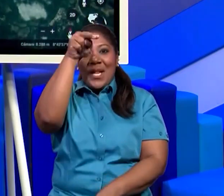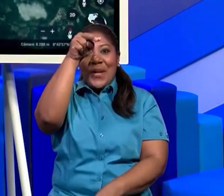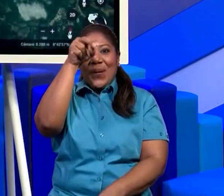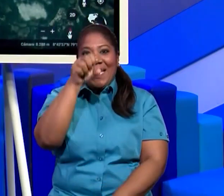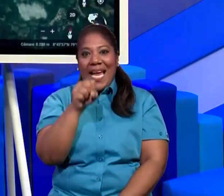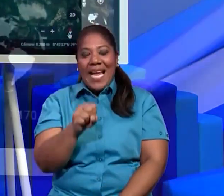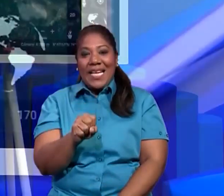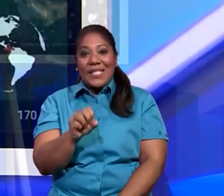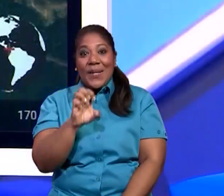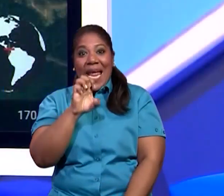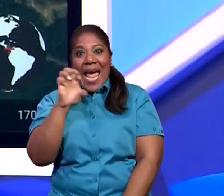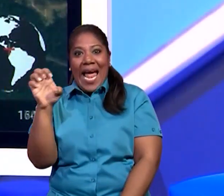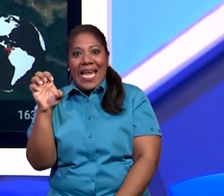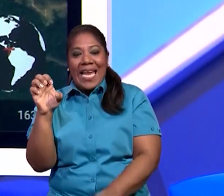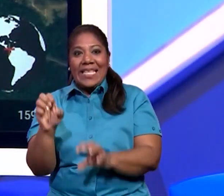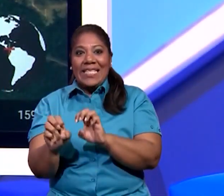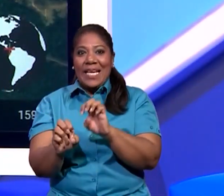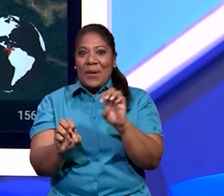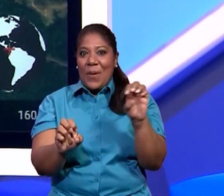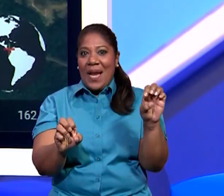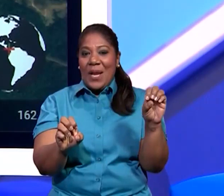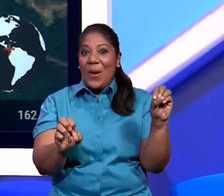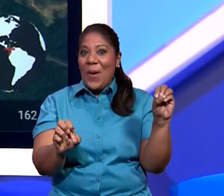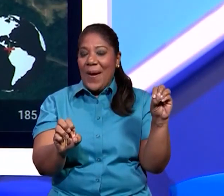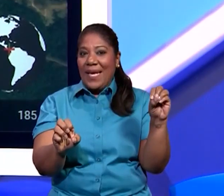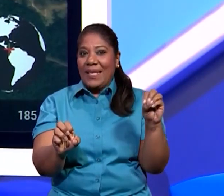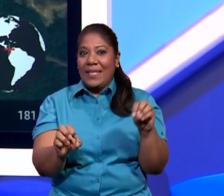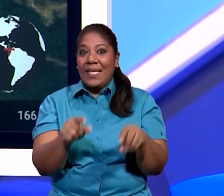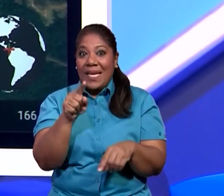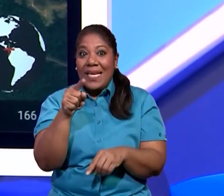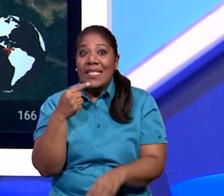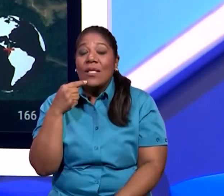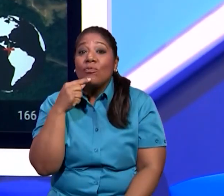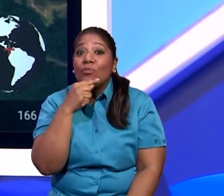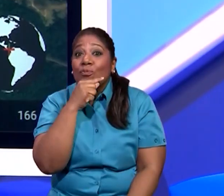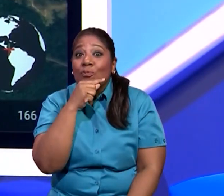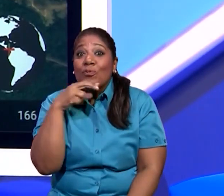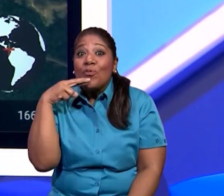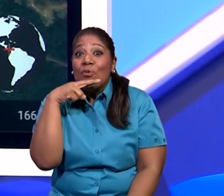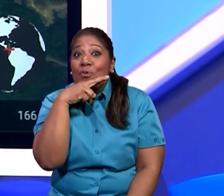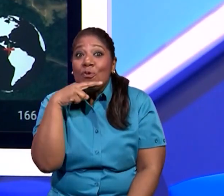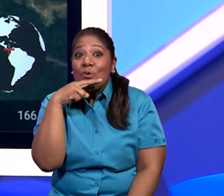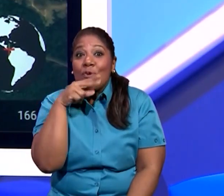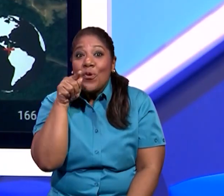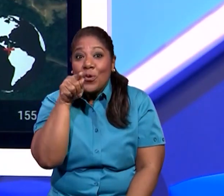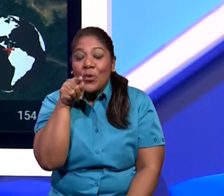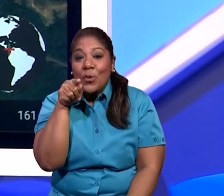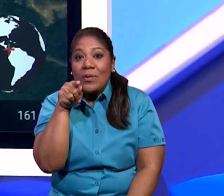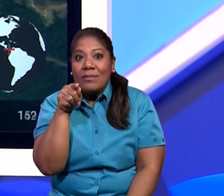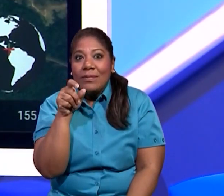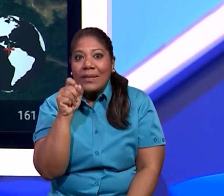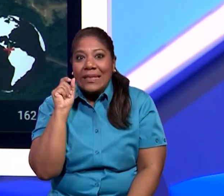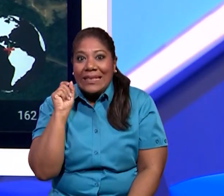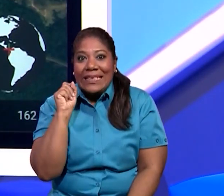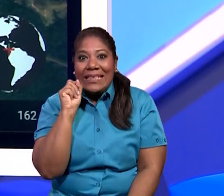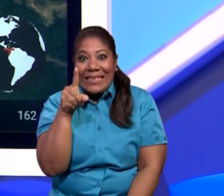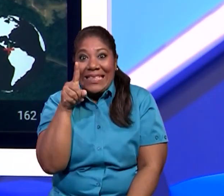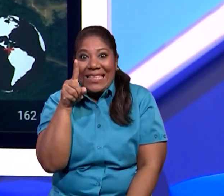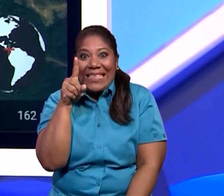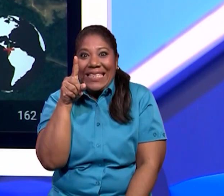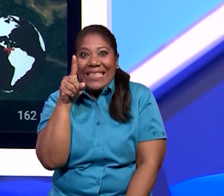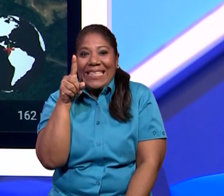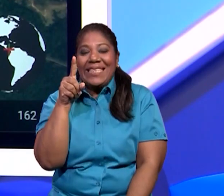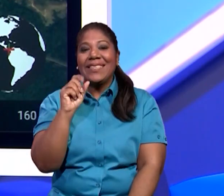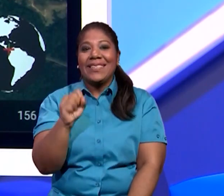sur, al este y al oeste. Pero para que nos dé los límites correctos, debemos de hacerle clic de una